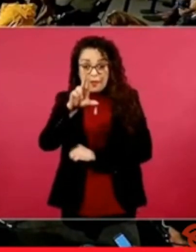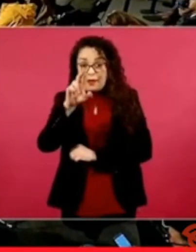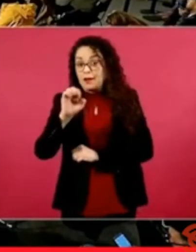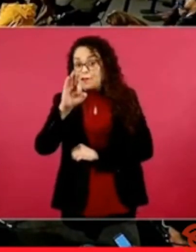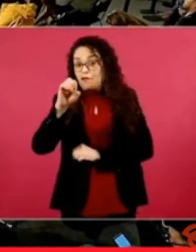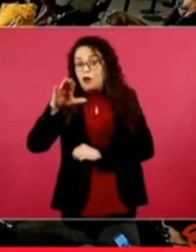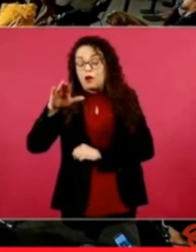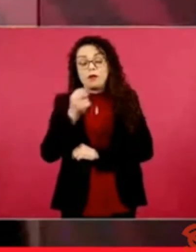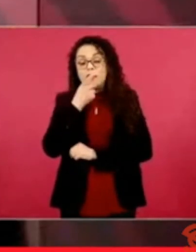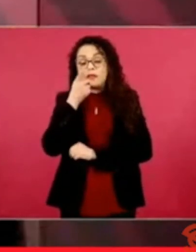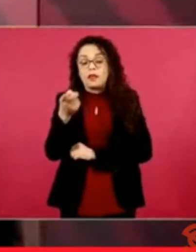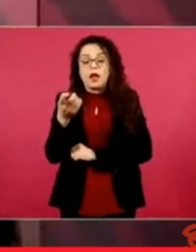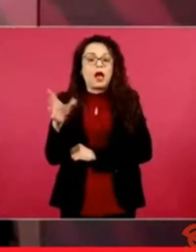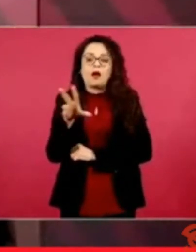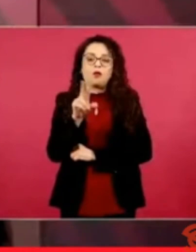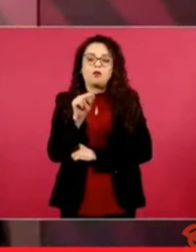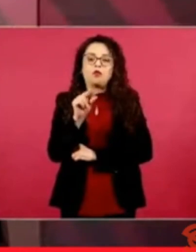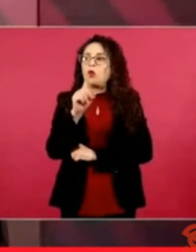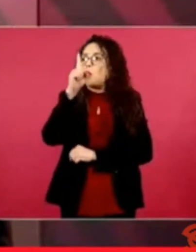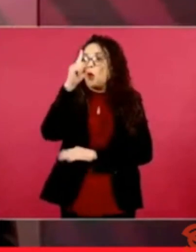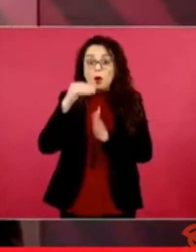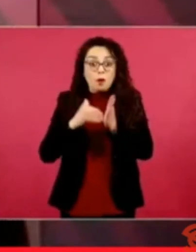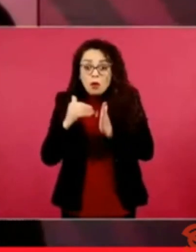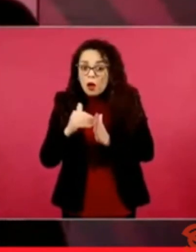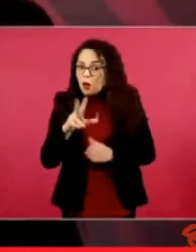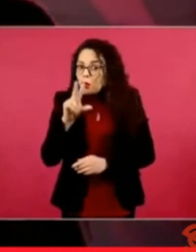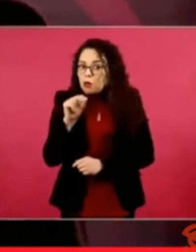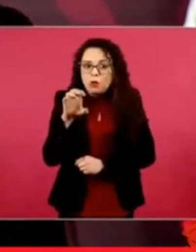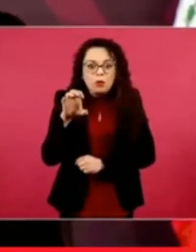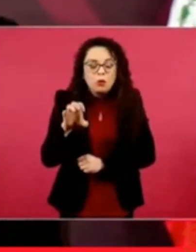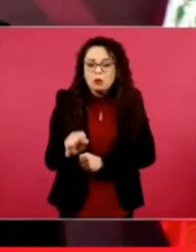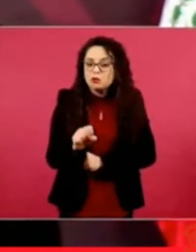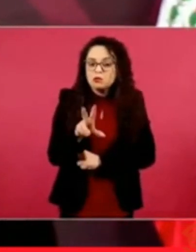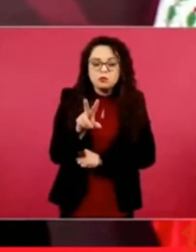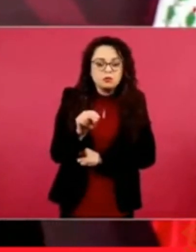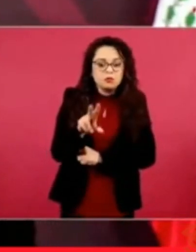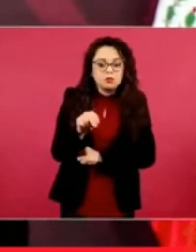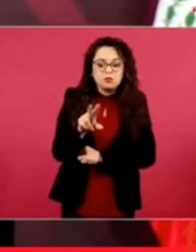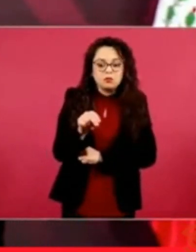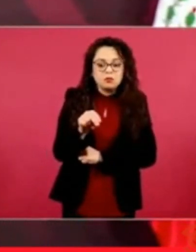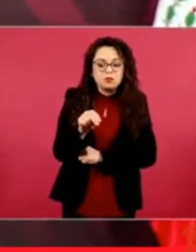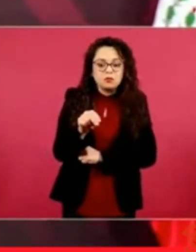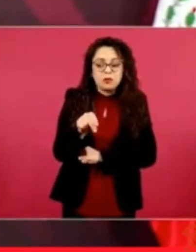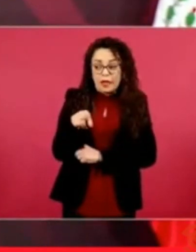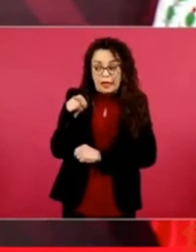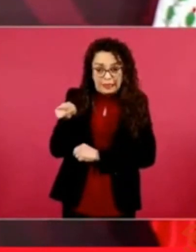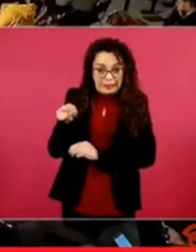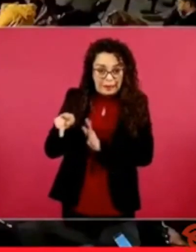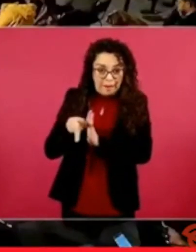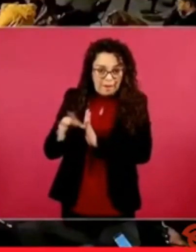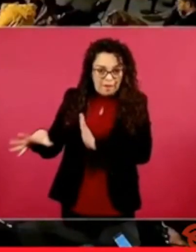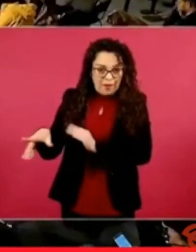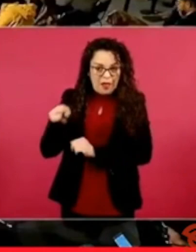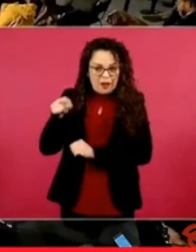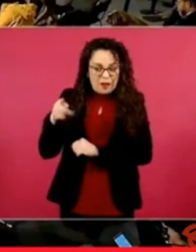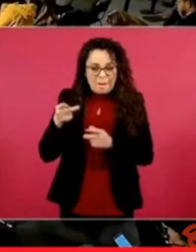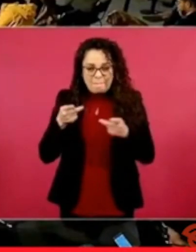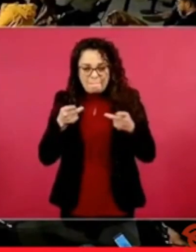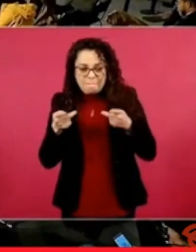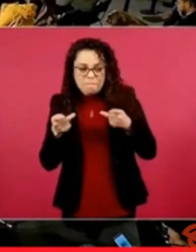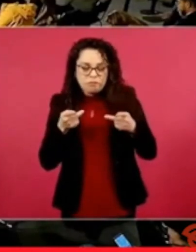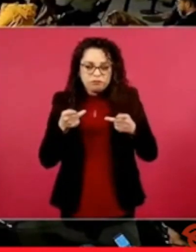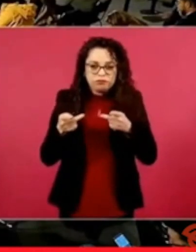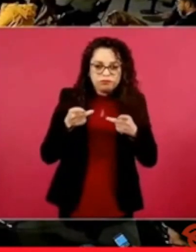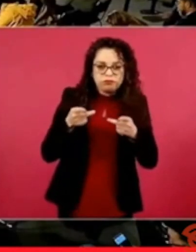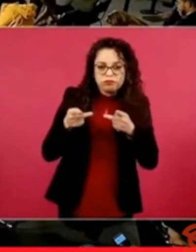dice no no no son un millón entonces organiza el periódico Reforma un grupo